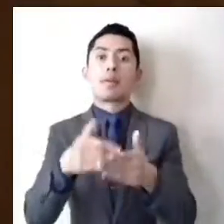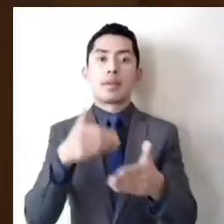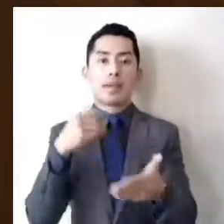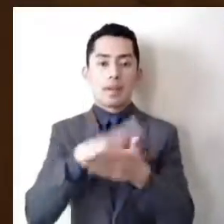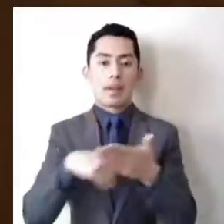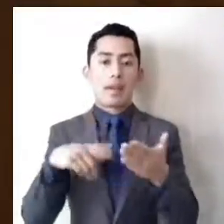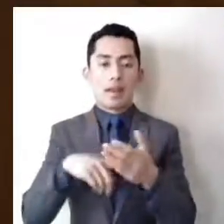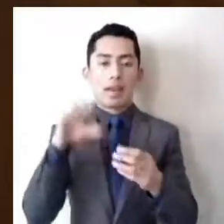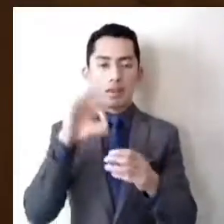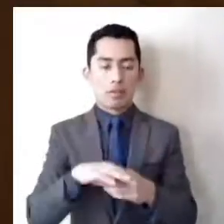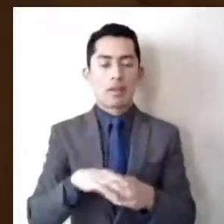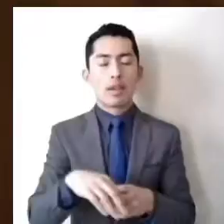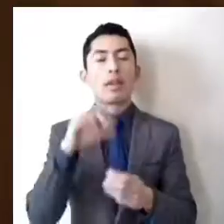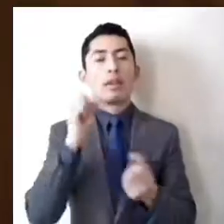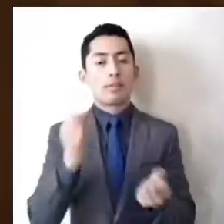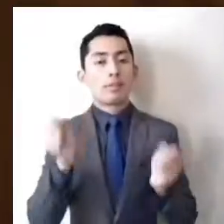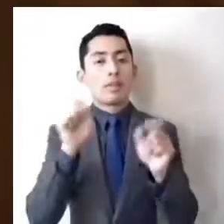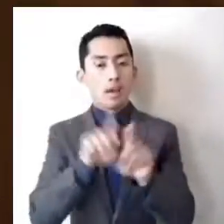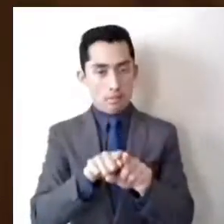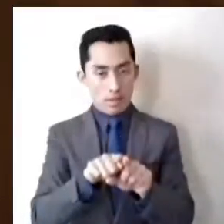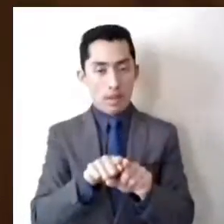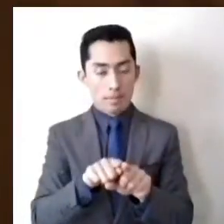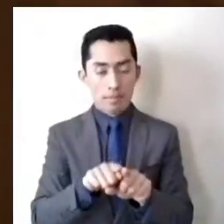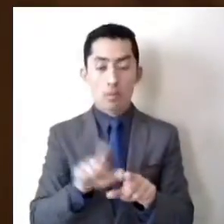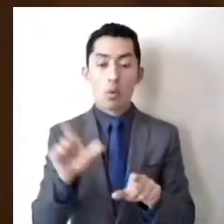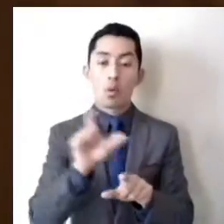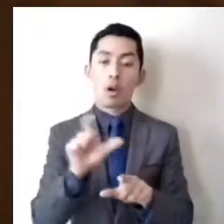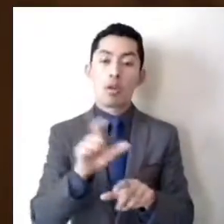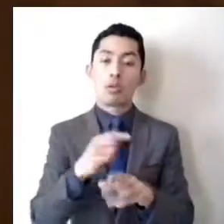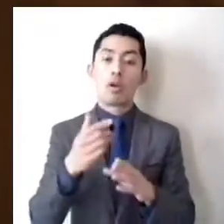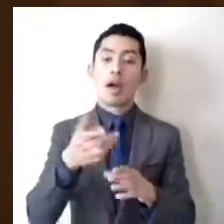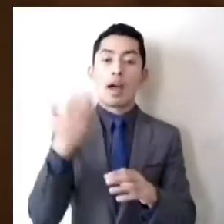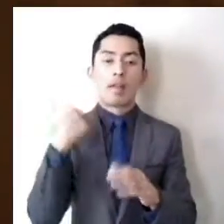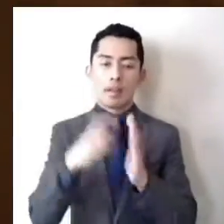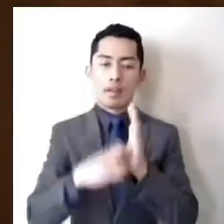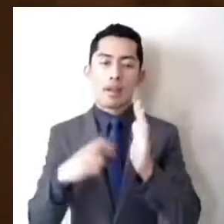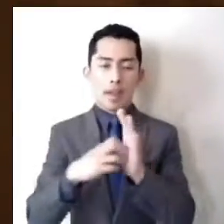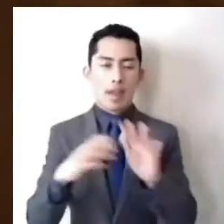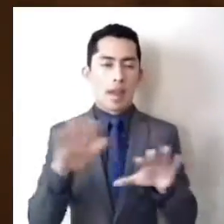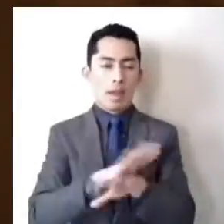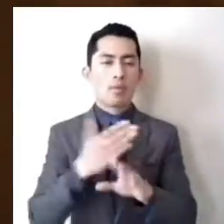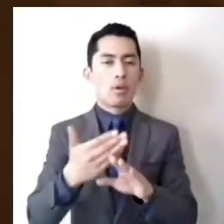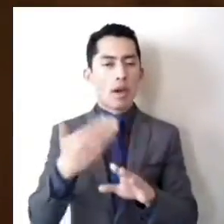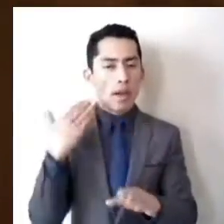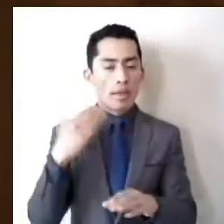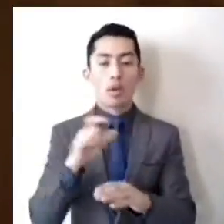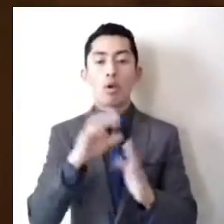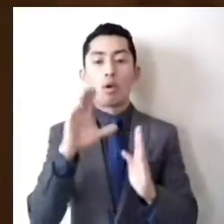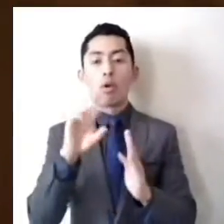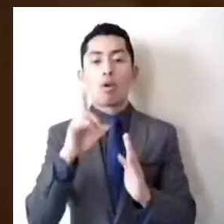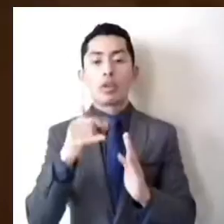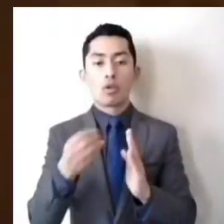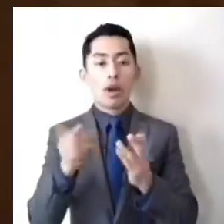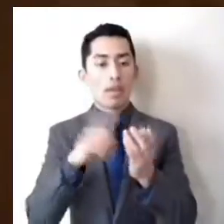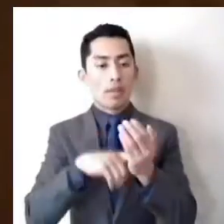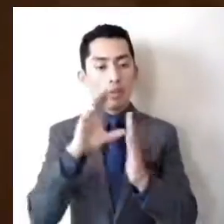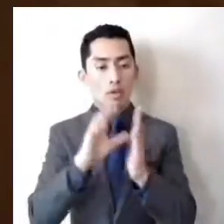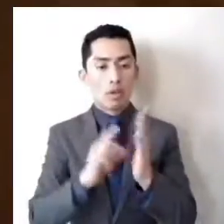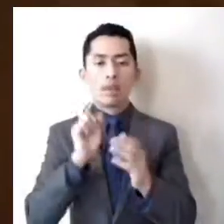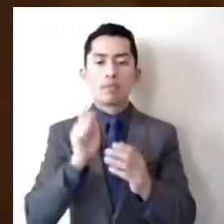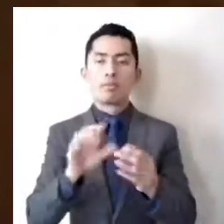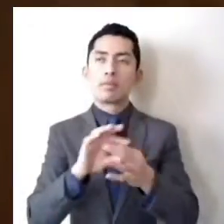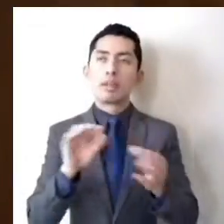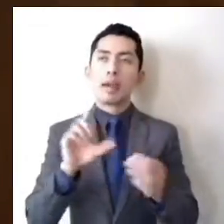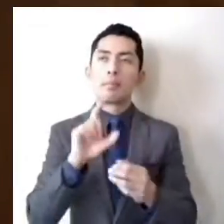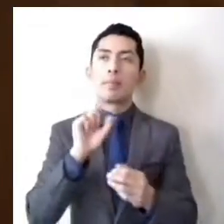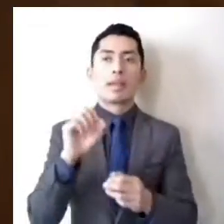el mismo sentido, antes de su última reforma, dicho Código establecía el 20 de septiembre del